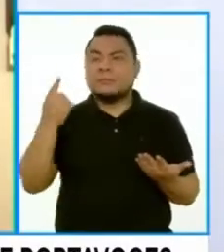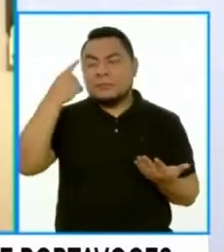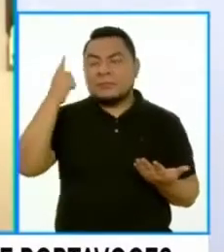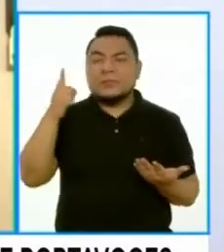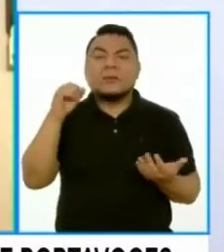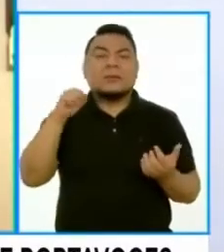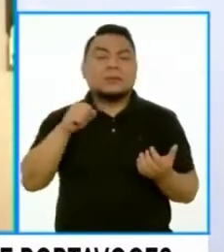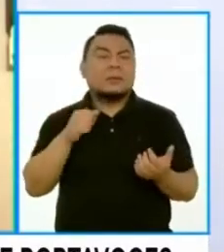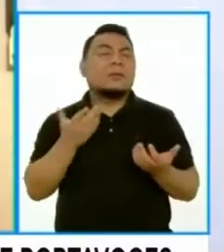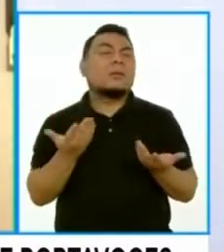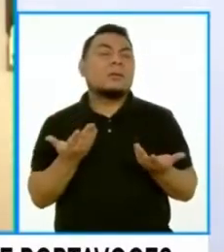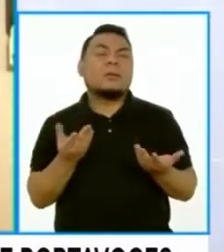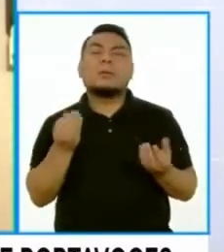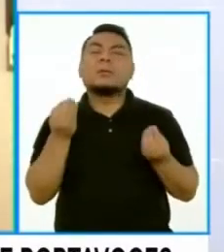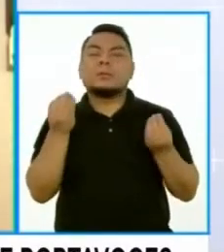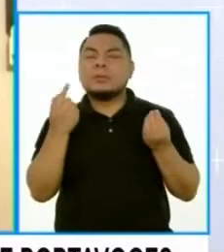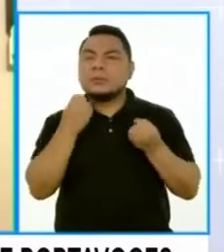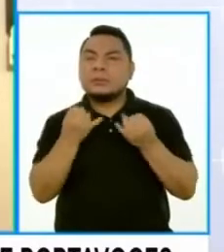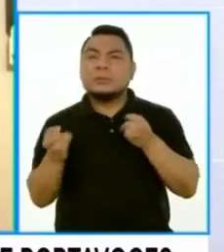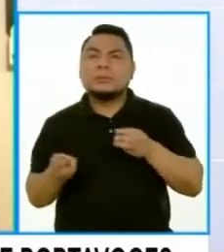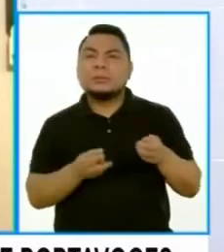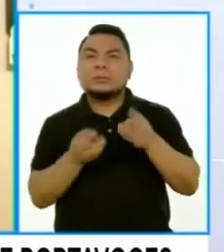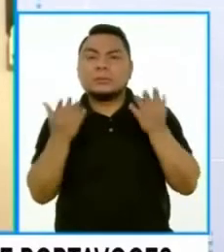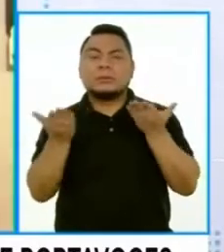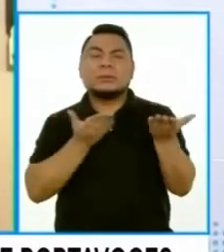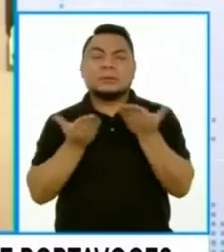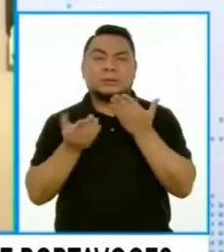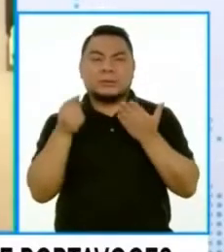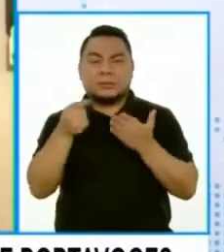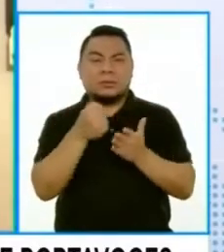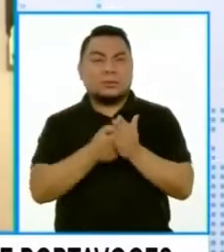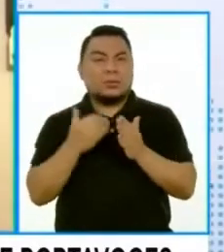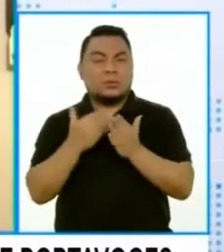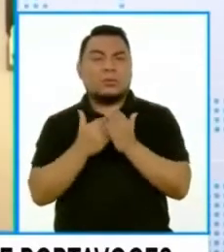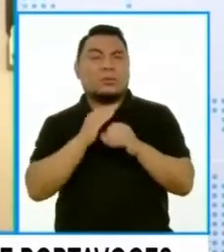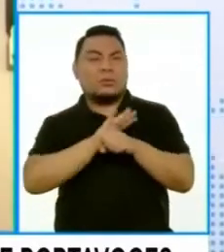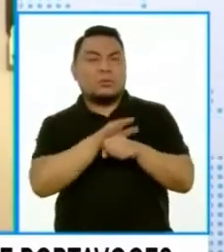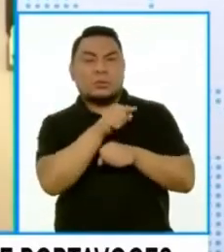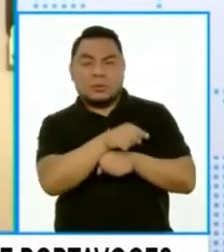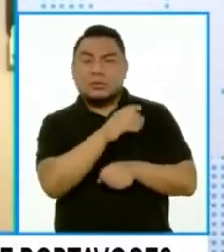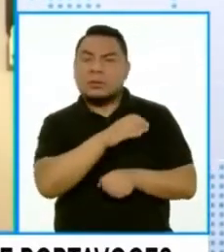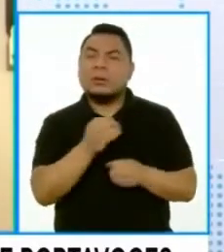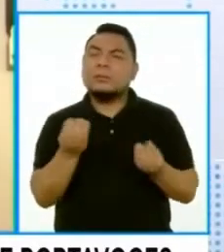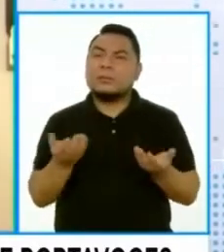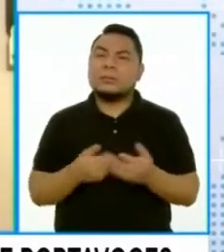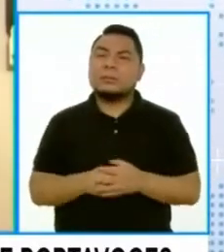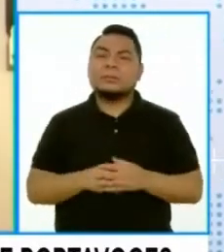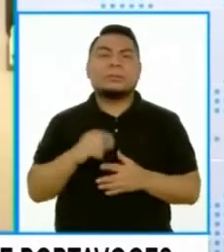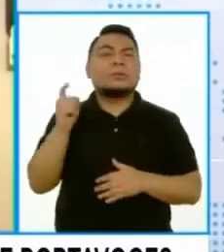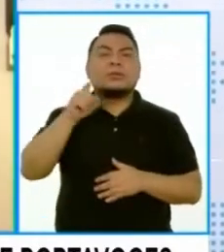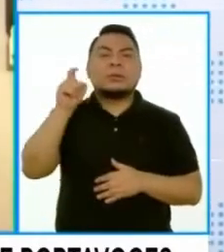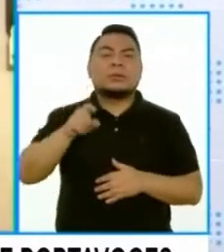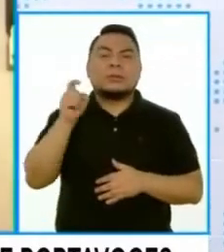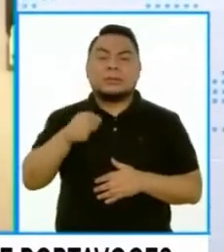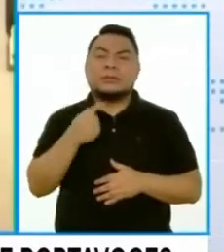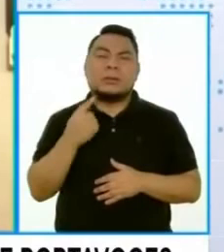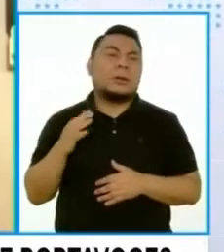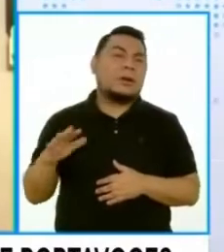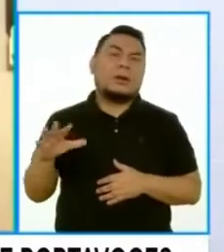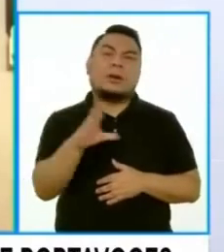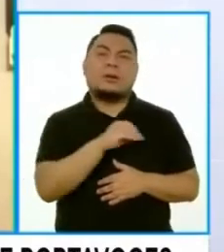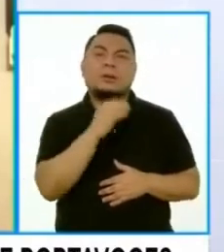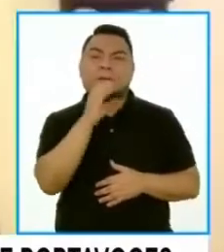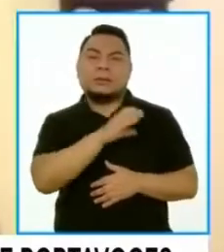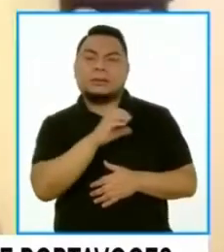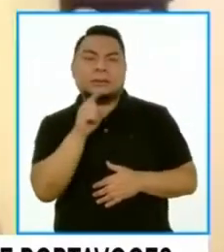llamarlo nacionalizar o de alguna manera tener ese servicio para la lucha contra el COVID? No es necesario llegar a nacionalizar